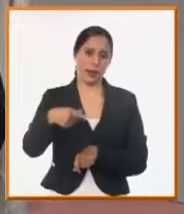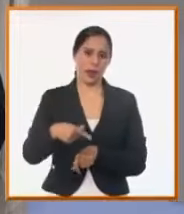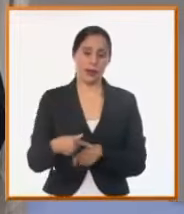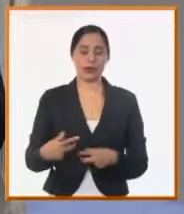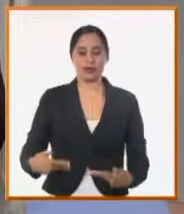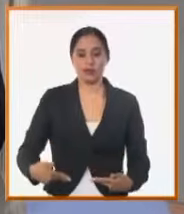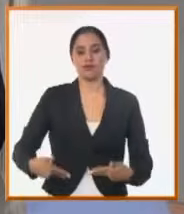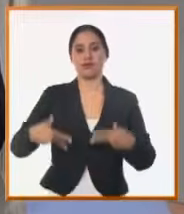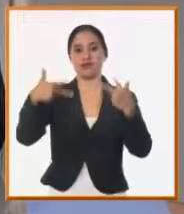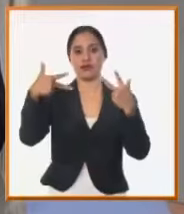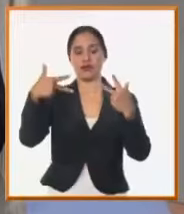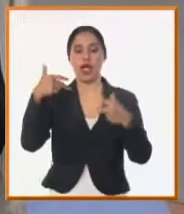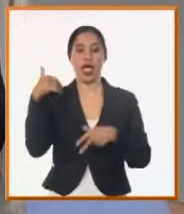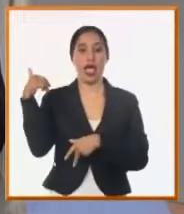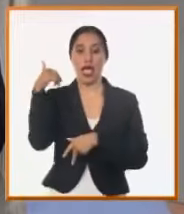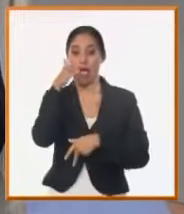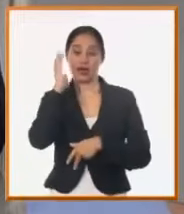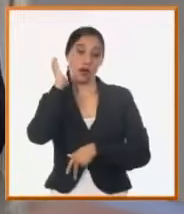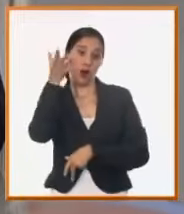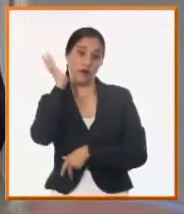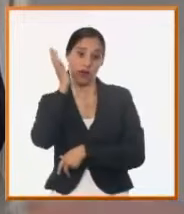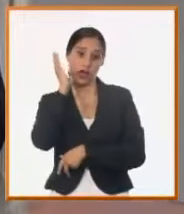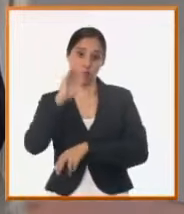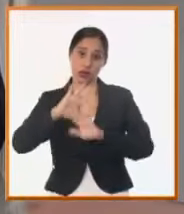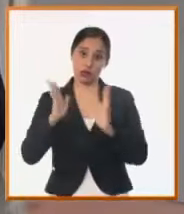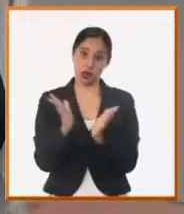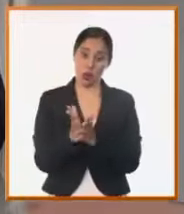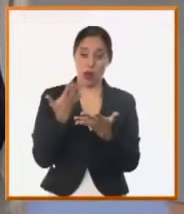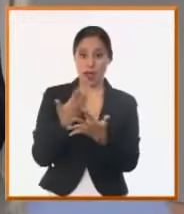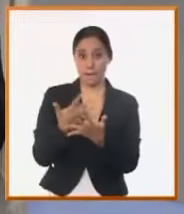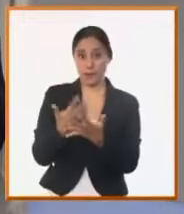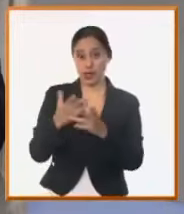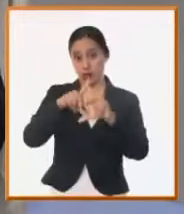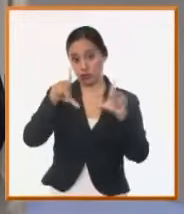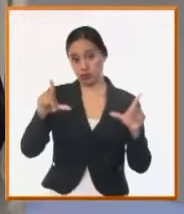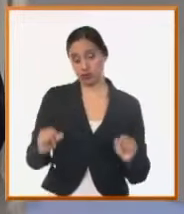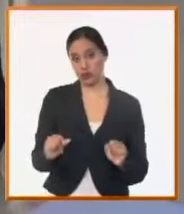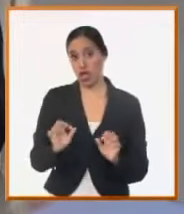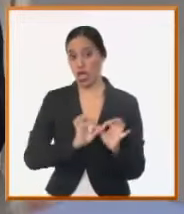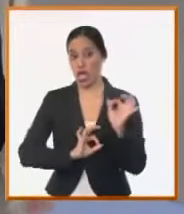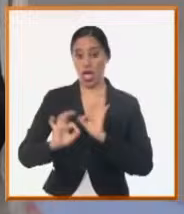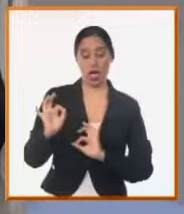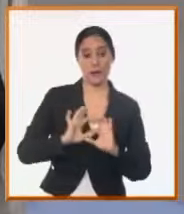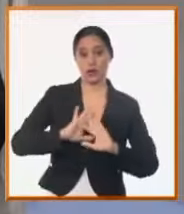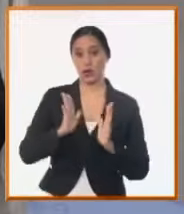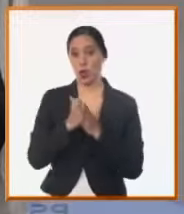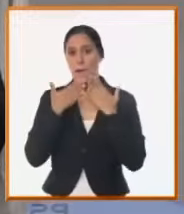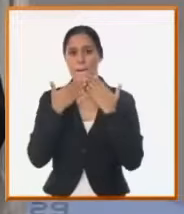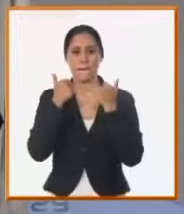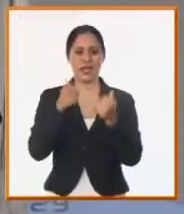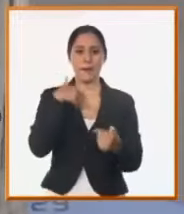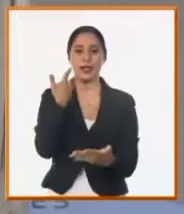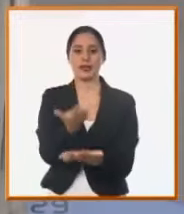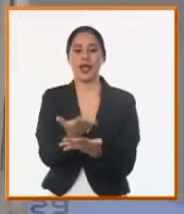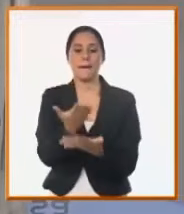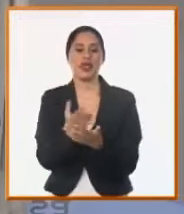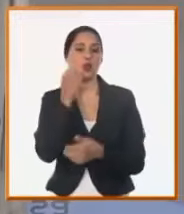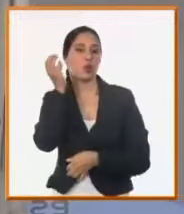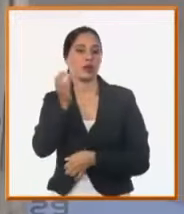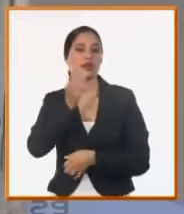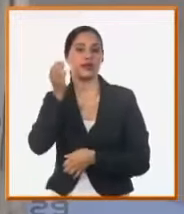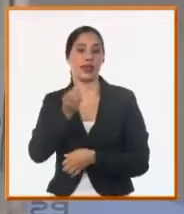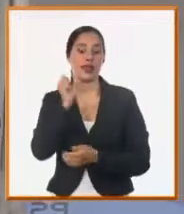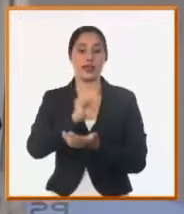con todas las empresas del país y en eso se hacen todos los análisis de la calidad de los servicios, los problemas que salen en los servicios, los planteamientos y, repito, todo esto